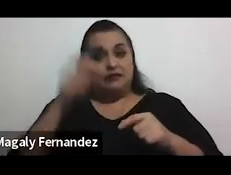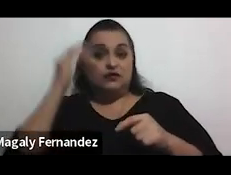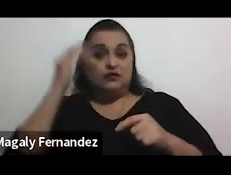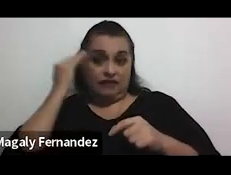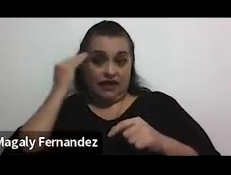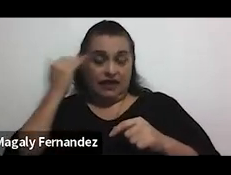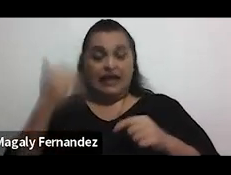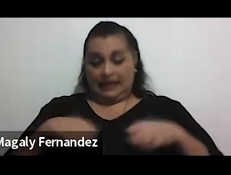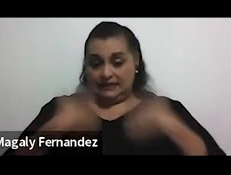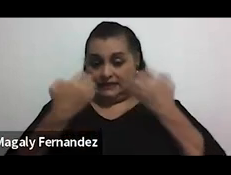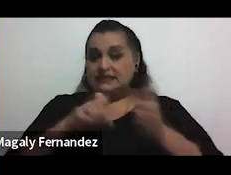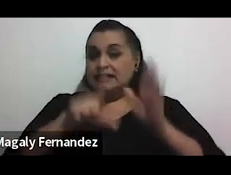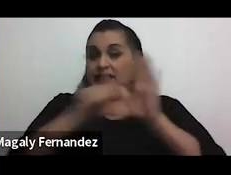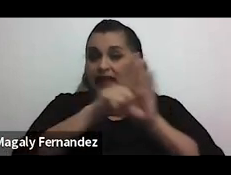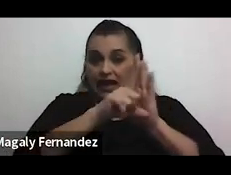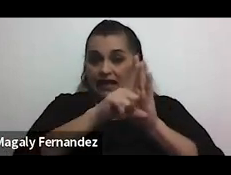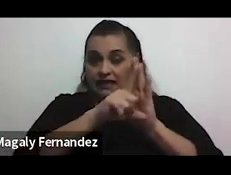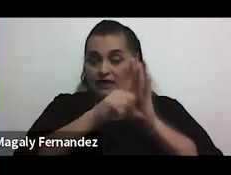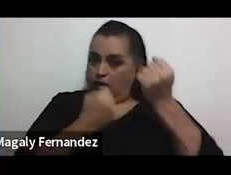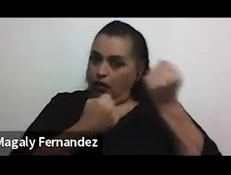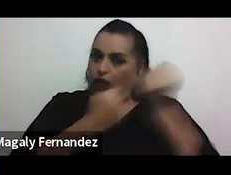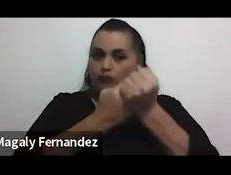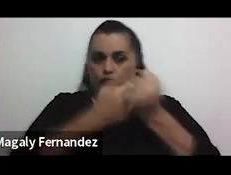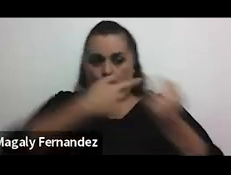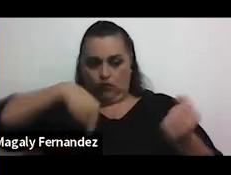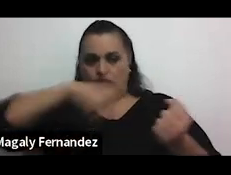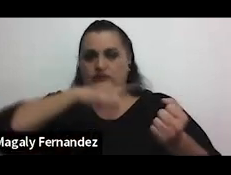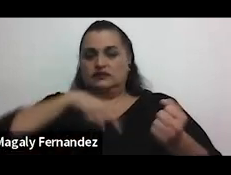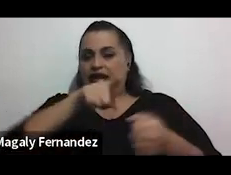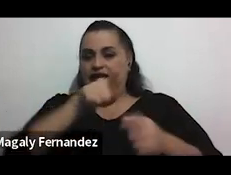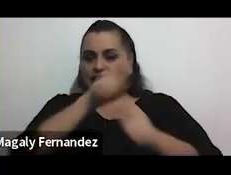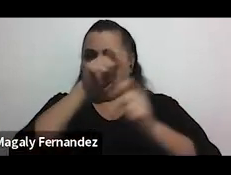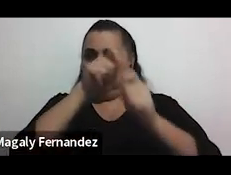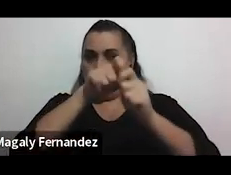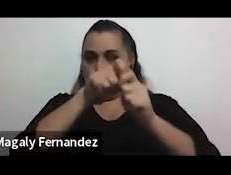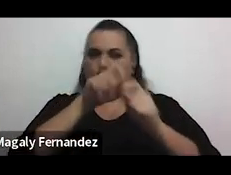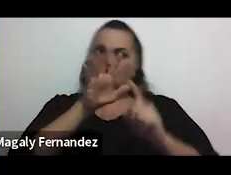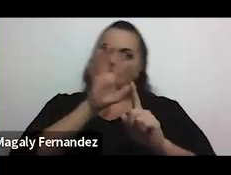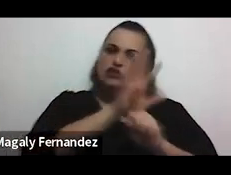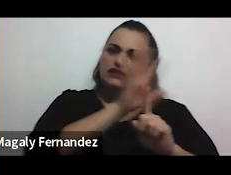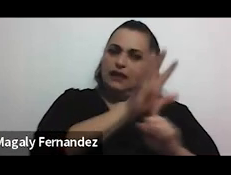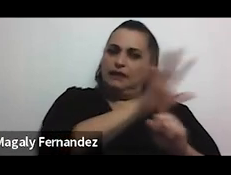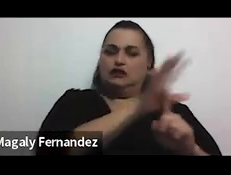una ley que nos ampara contra este punto de hostigamiento sexual